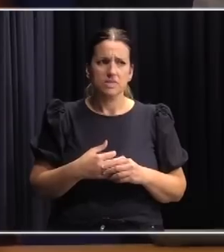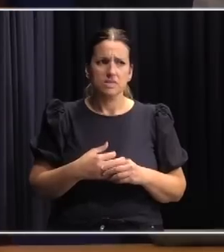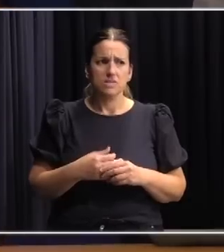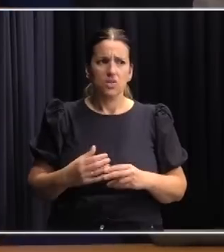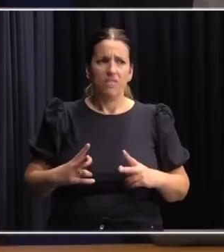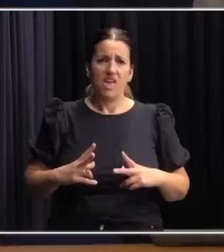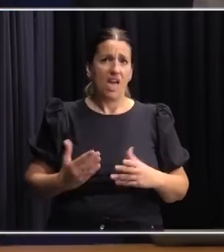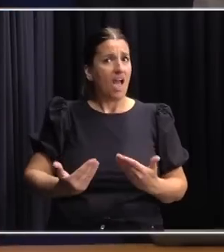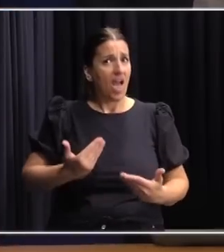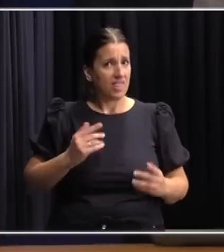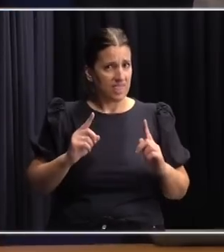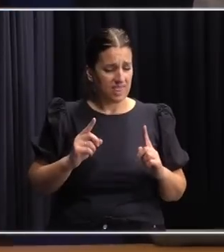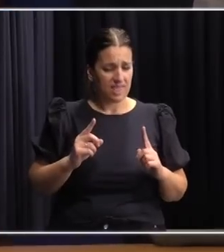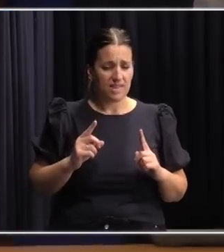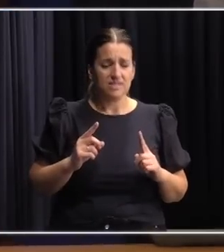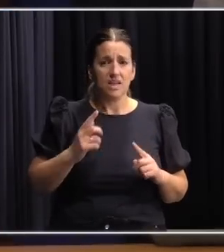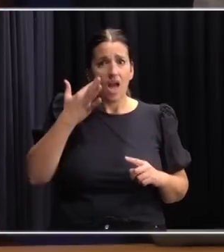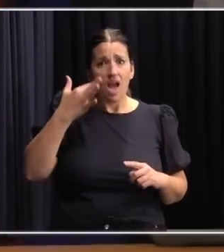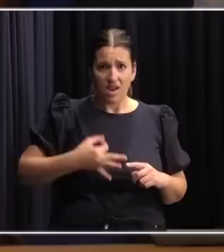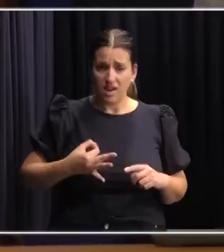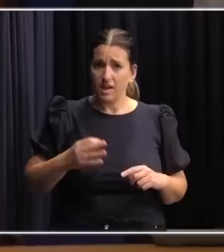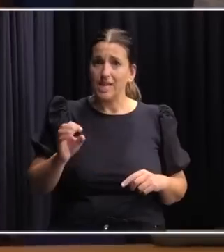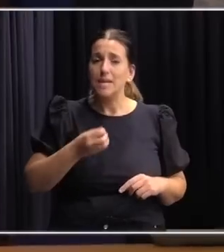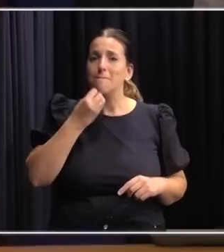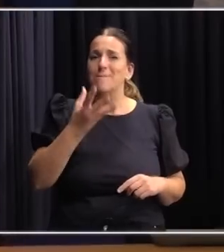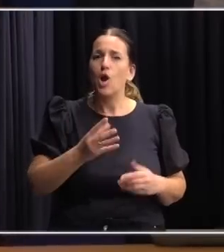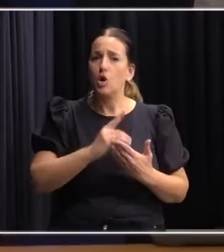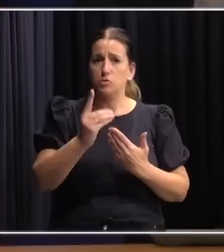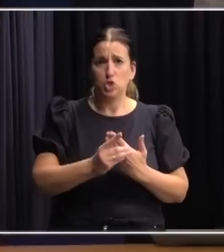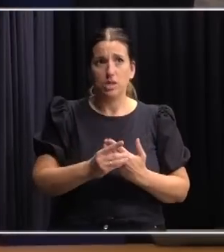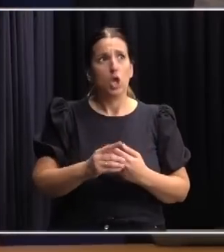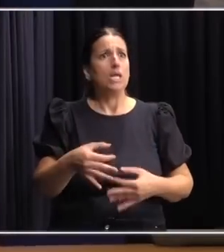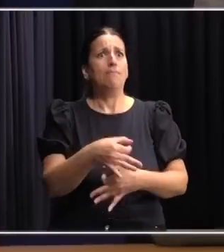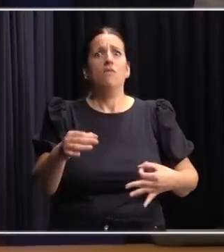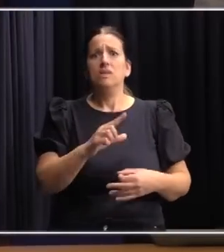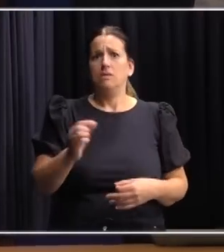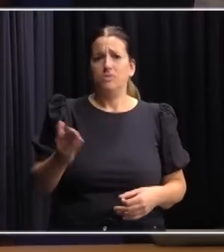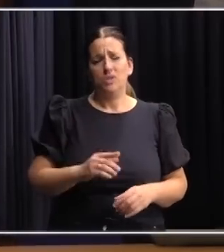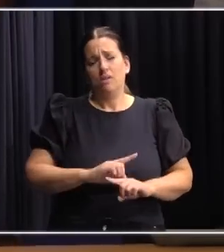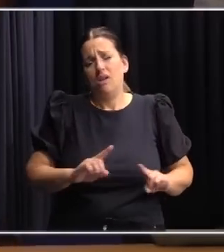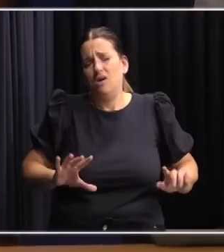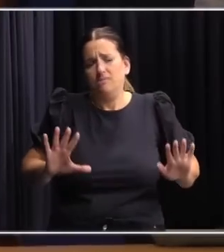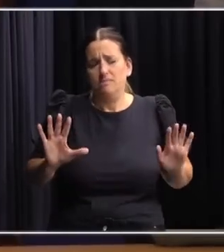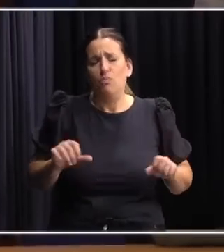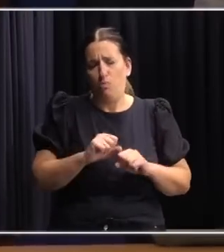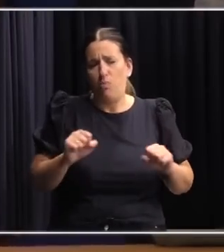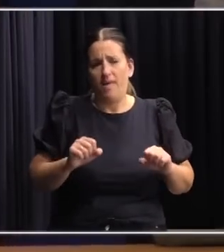dije más temprano creer que es el mejor proyecto es pecar de soberbia si